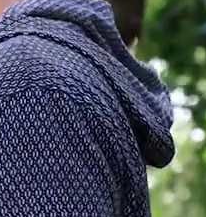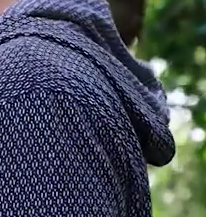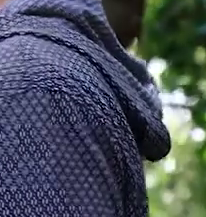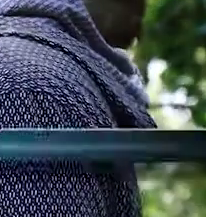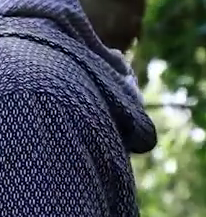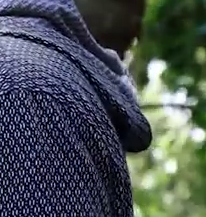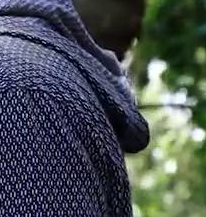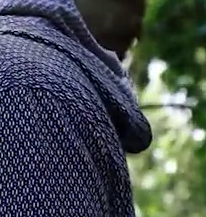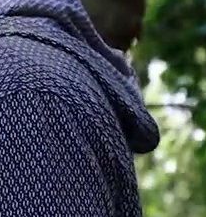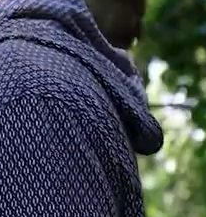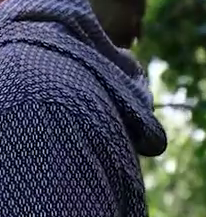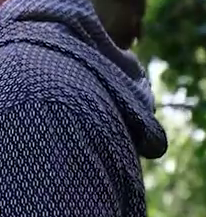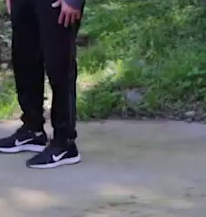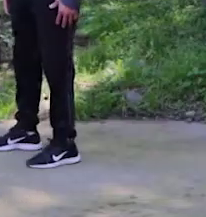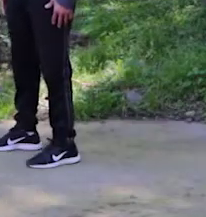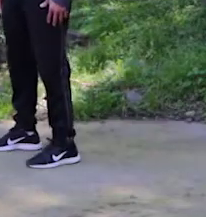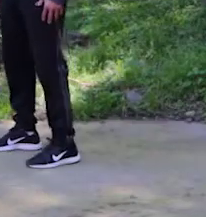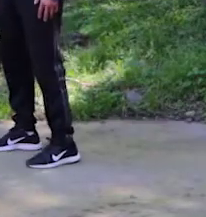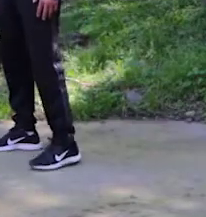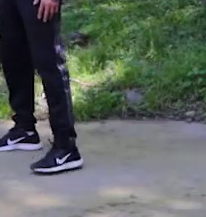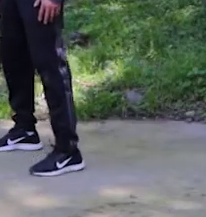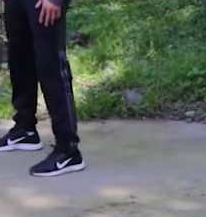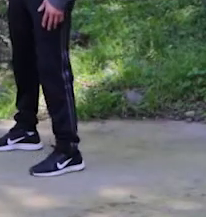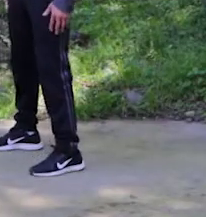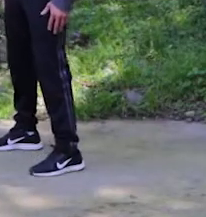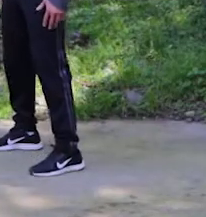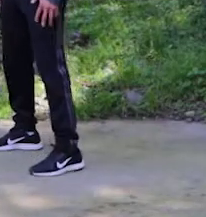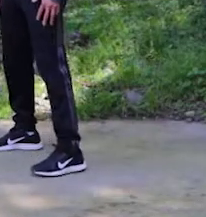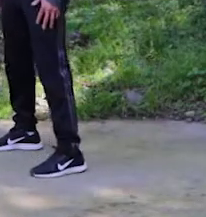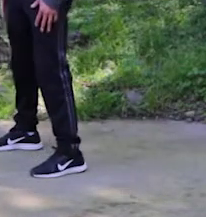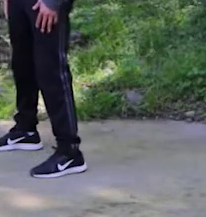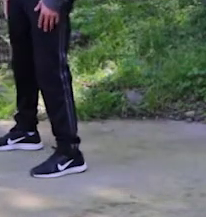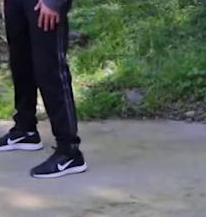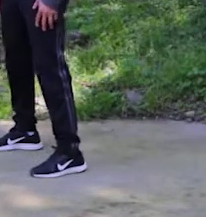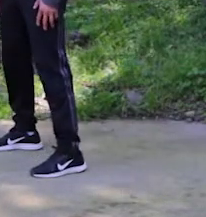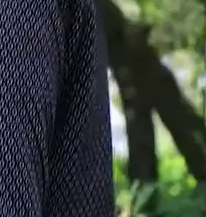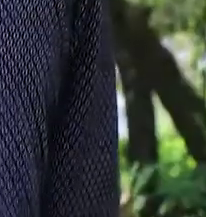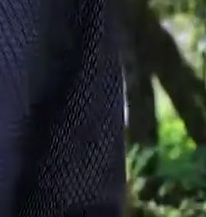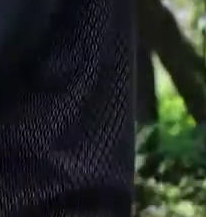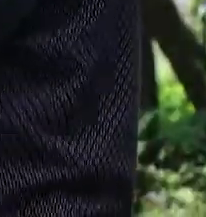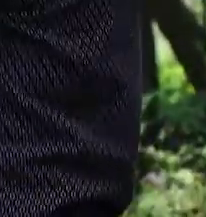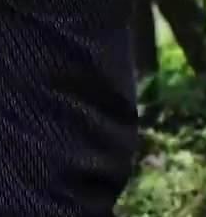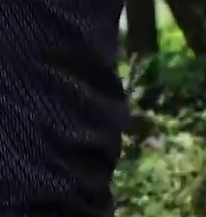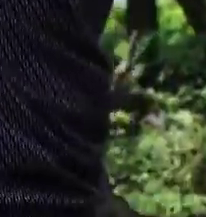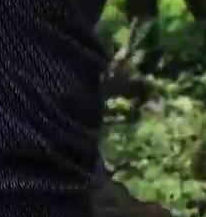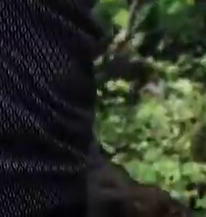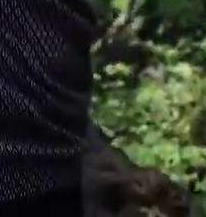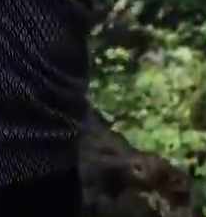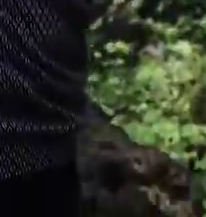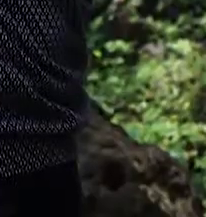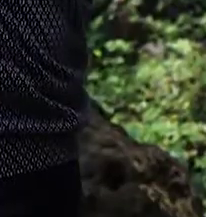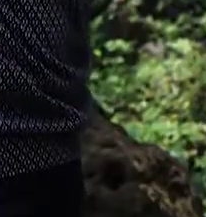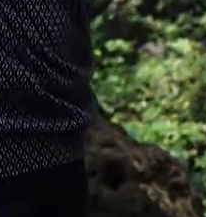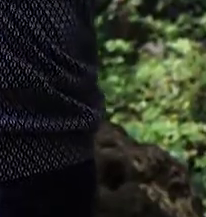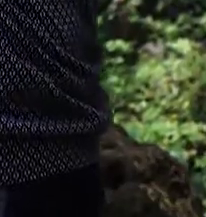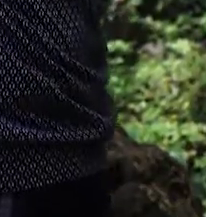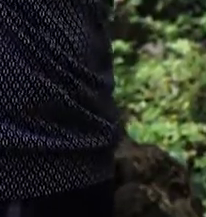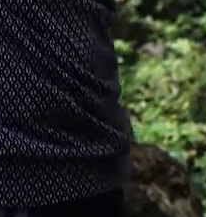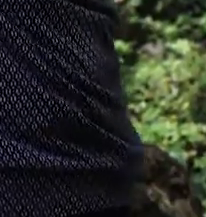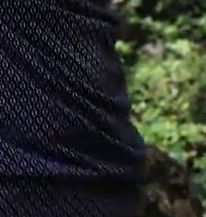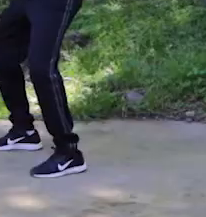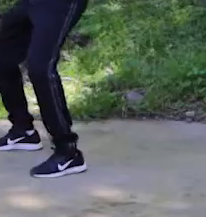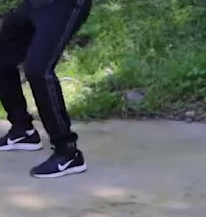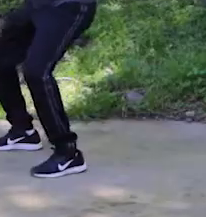a pararnos. Vamos a abrir nuestro compás de tal manera que nos estamos cómodos. Extendemos brazo al frente